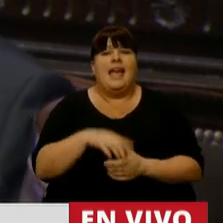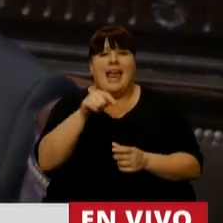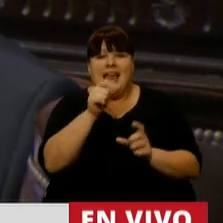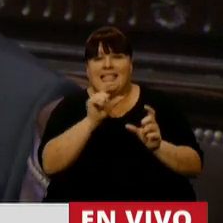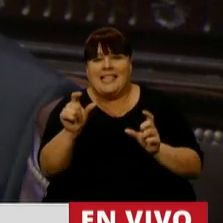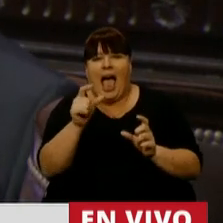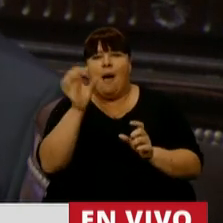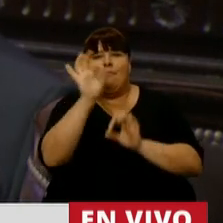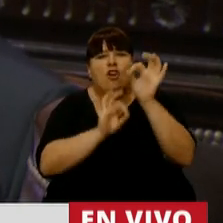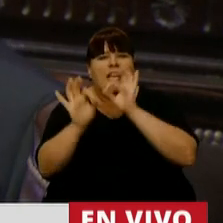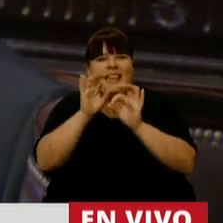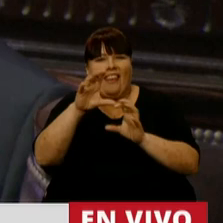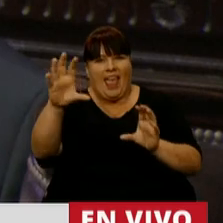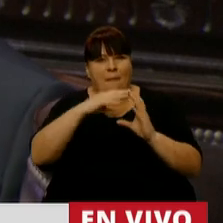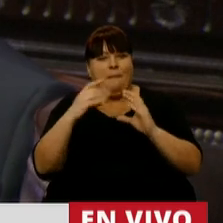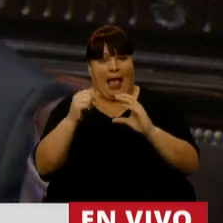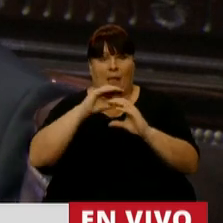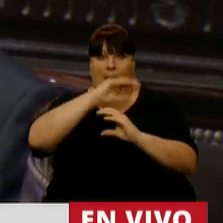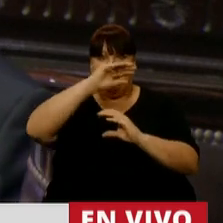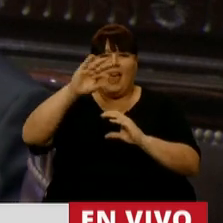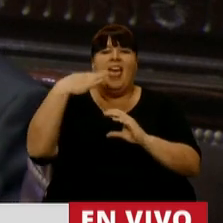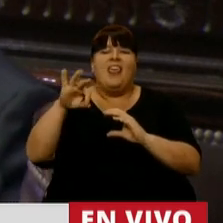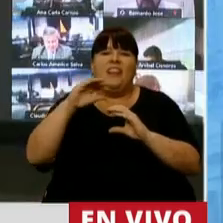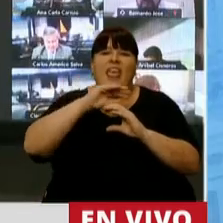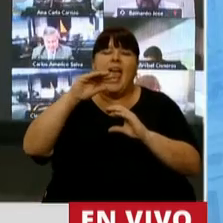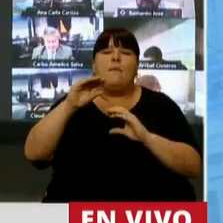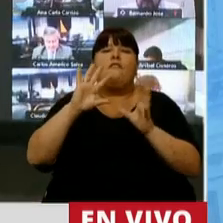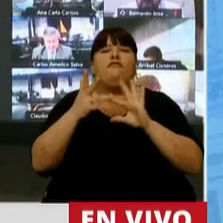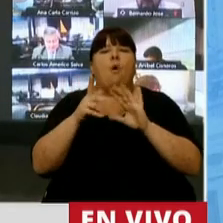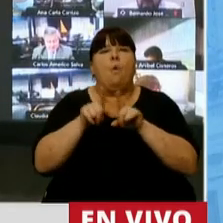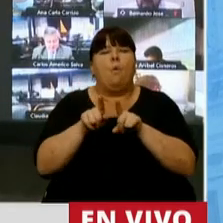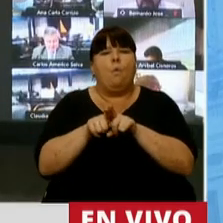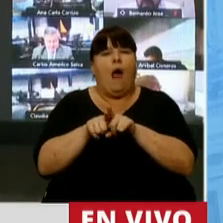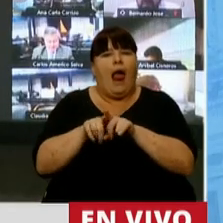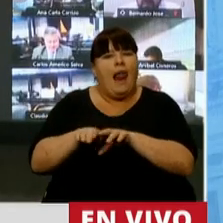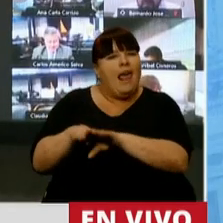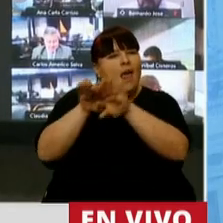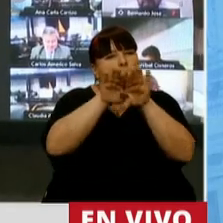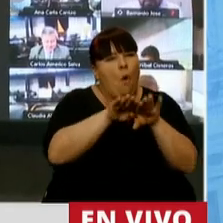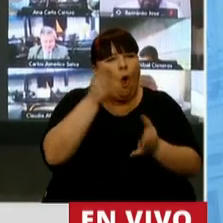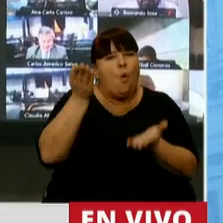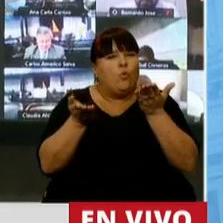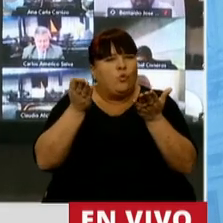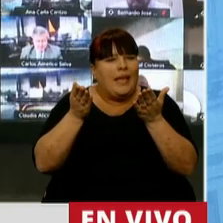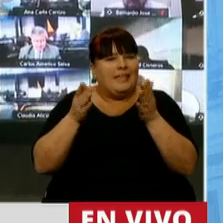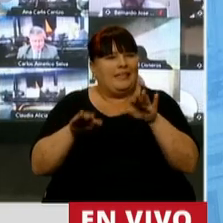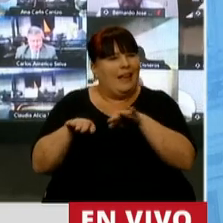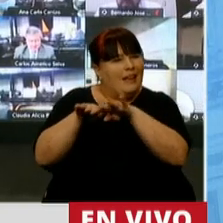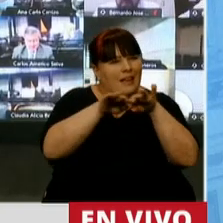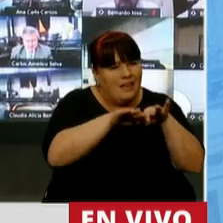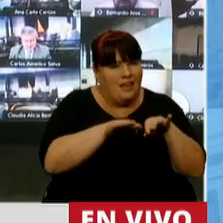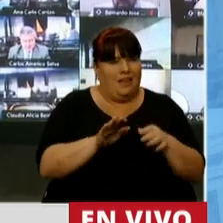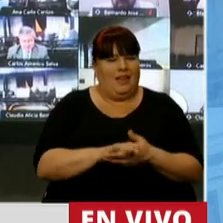que ese punto de la masa coparticipable se distribuya bajo un criterio más justo, más equitativo